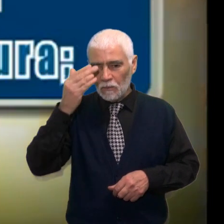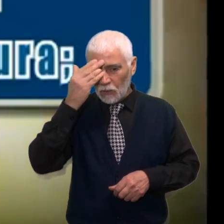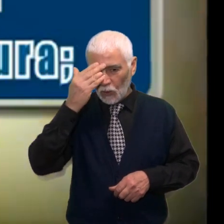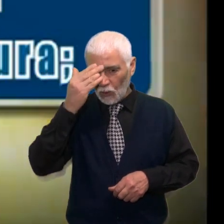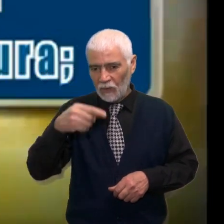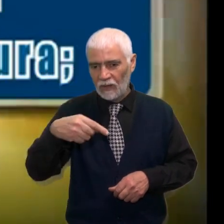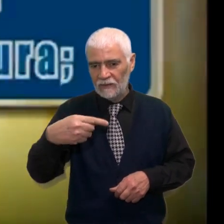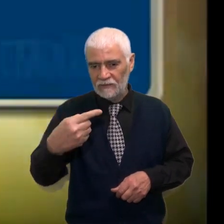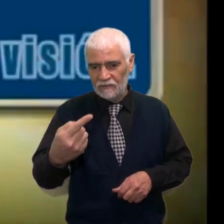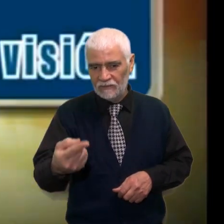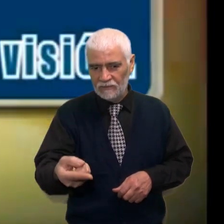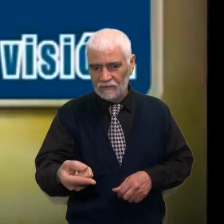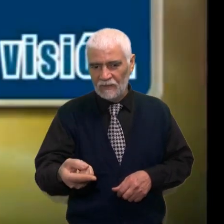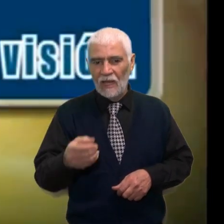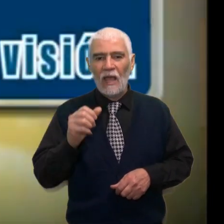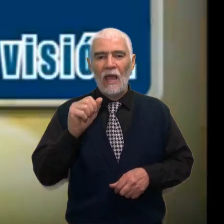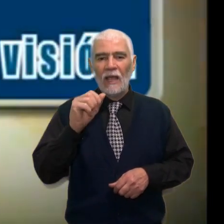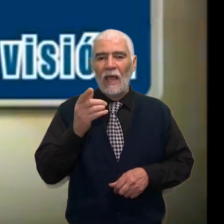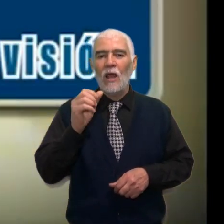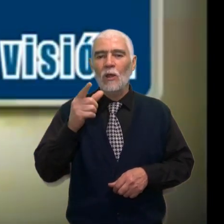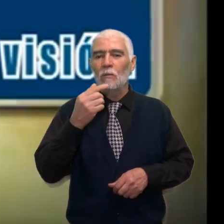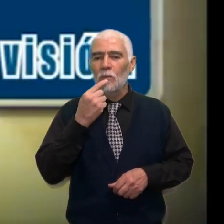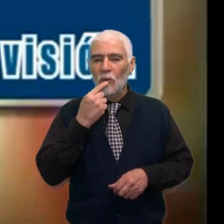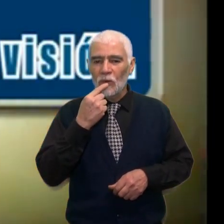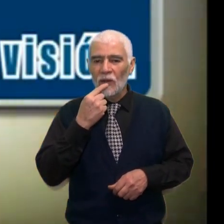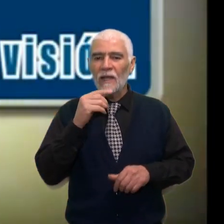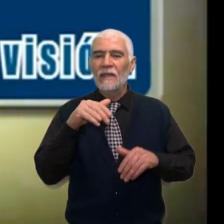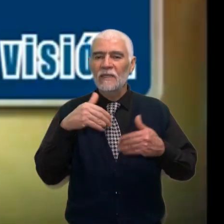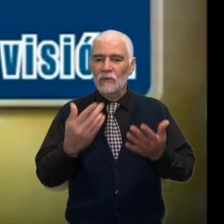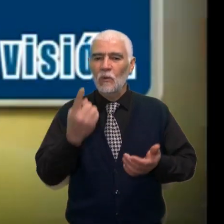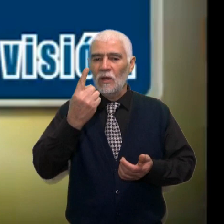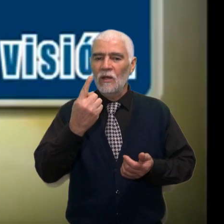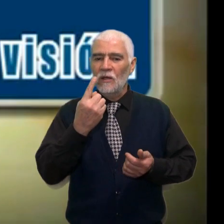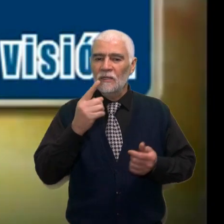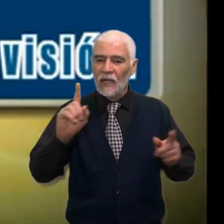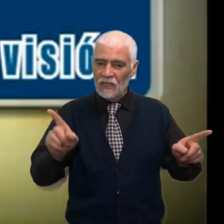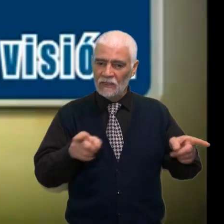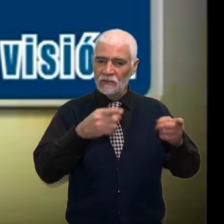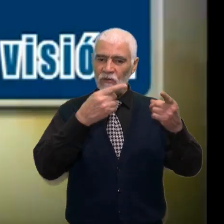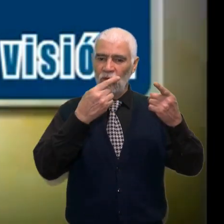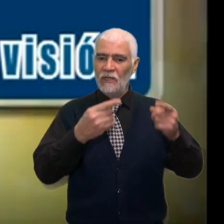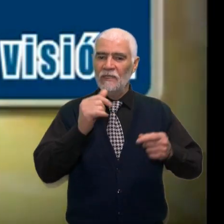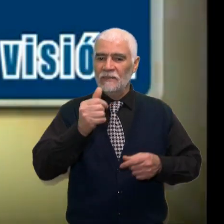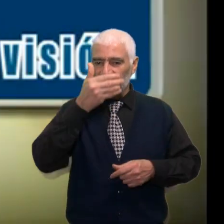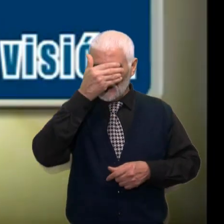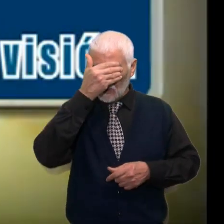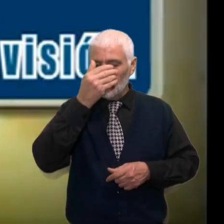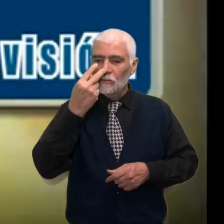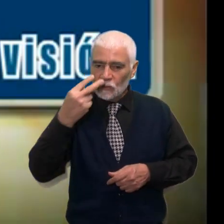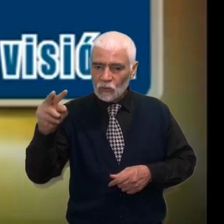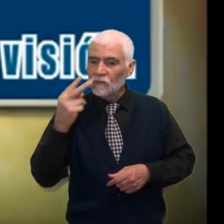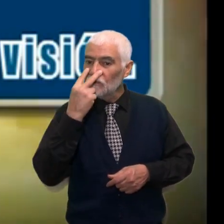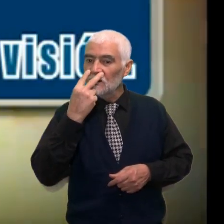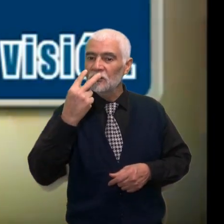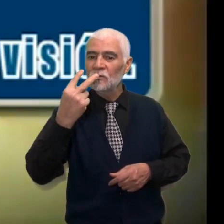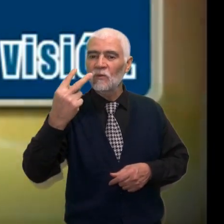procura Que al mundo dio una canción Y al ciego